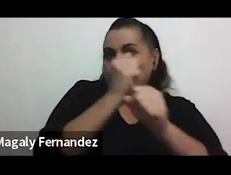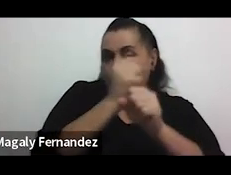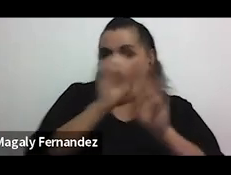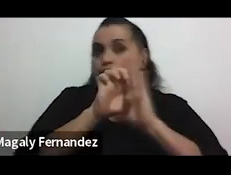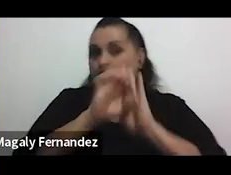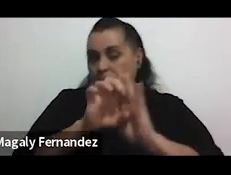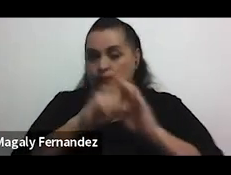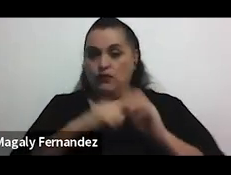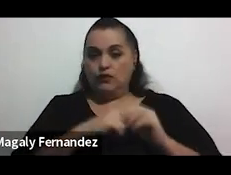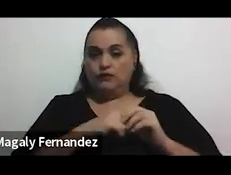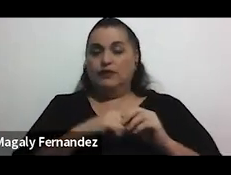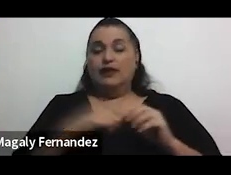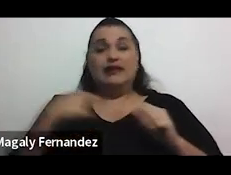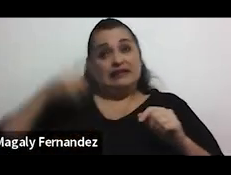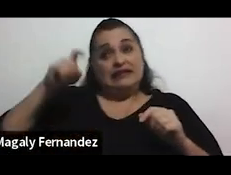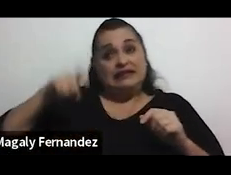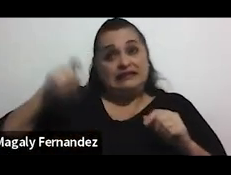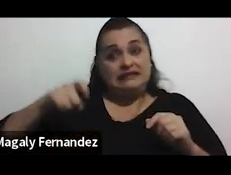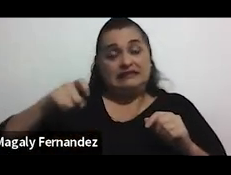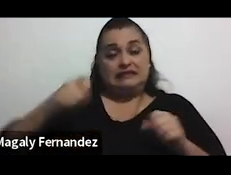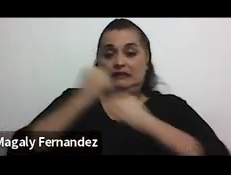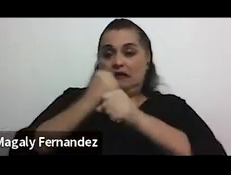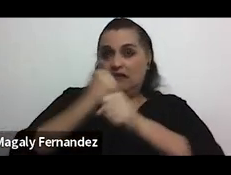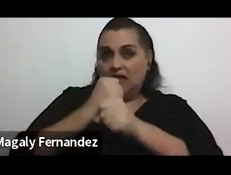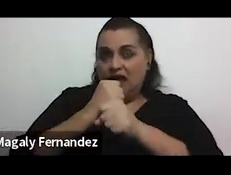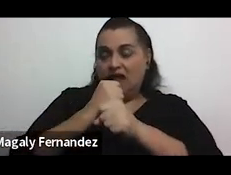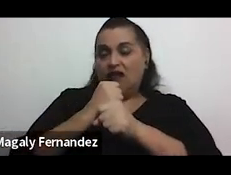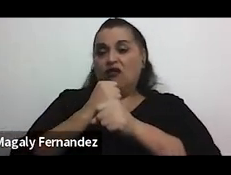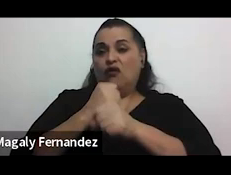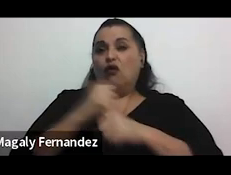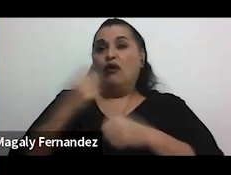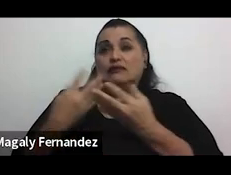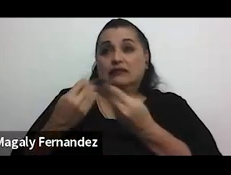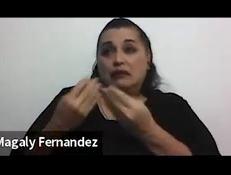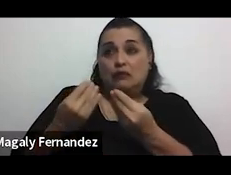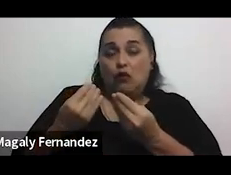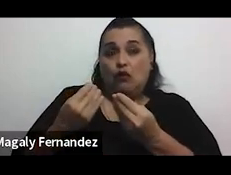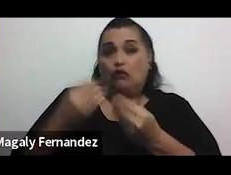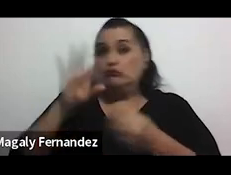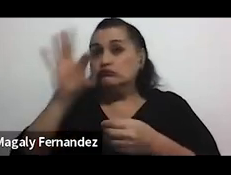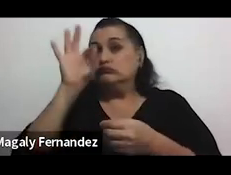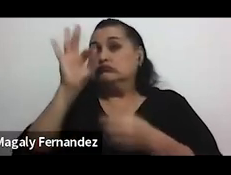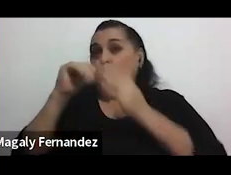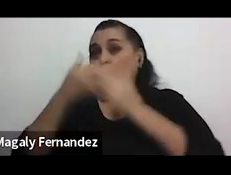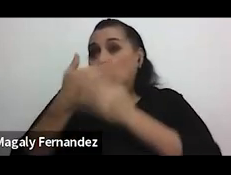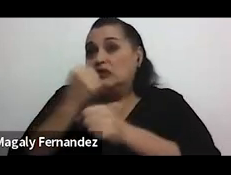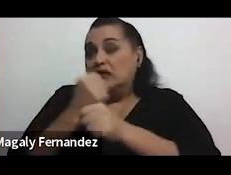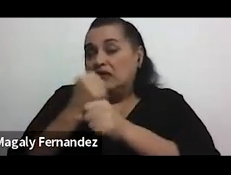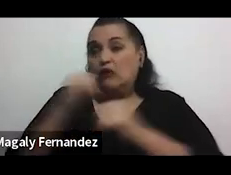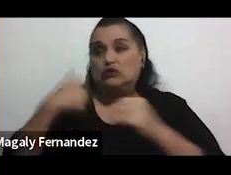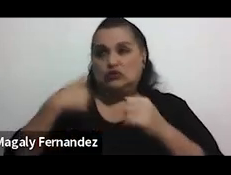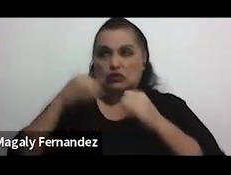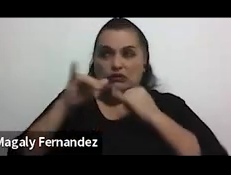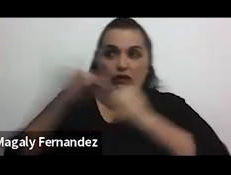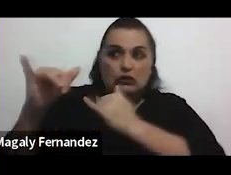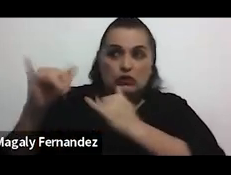y la necesidad de tener un trabajo y ese temor a no encontrar uno nuevo, si denuncio y me tengo